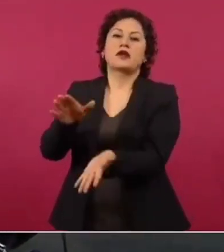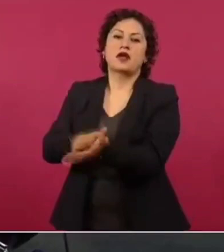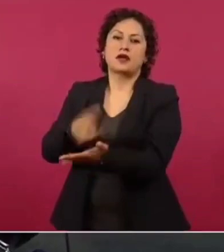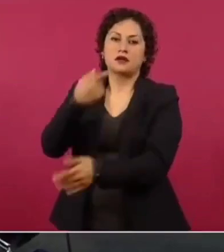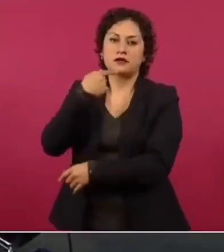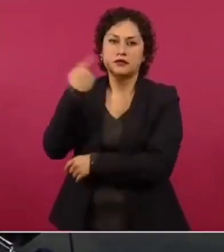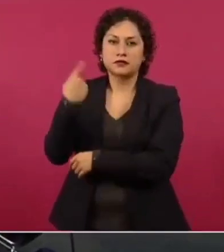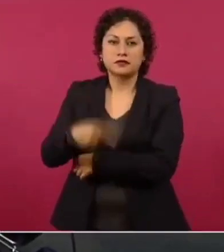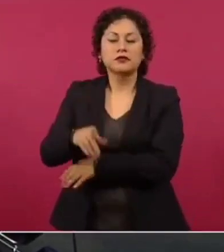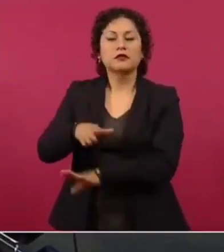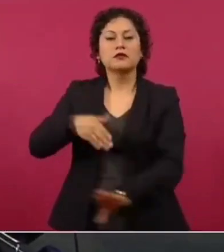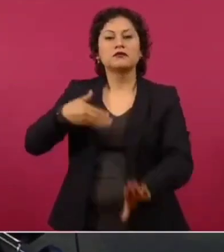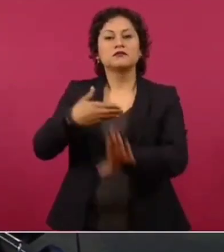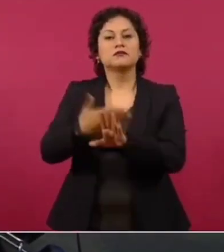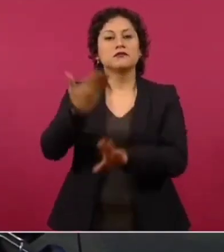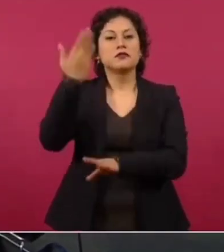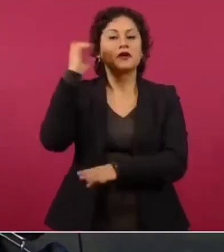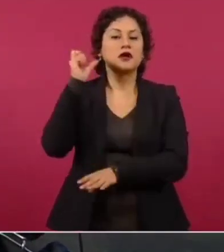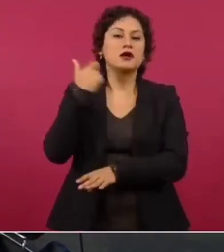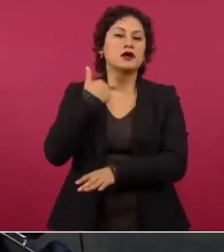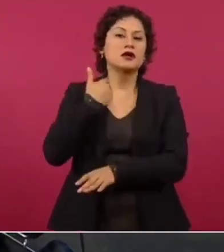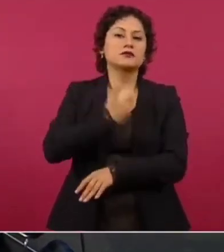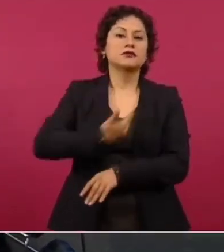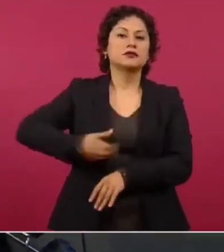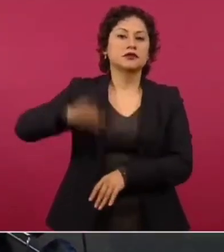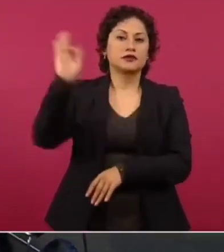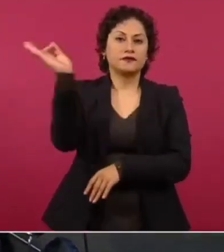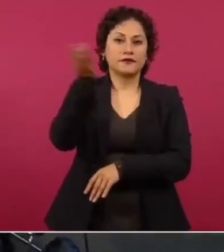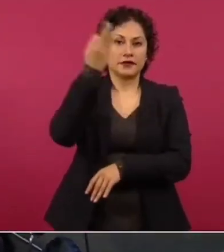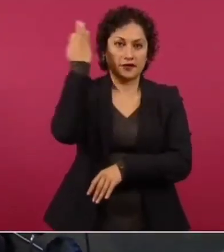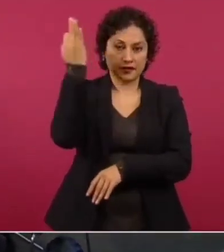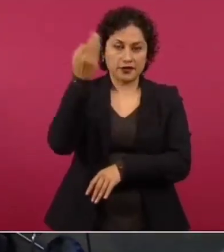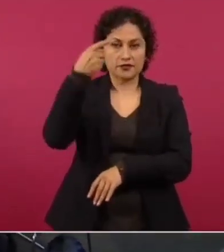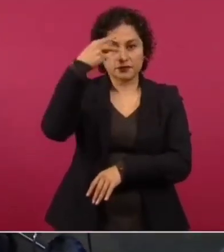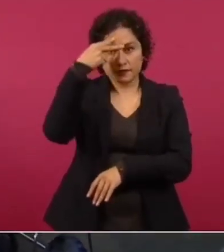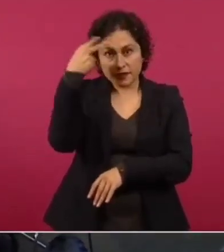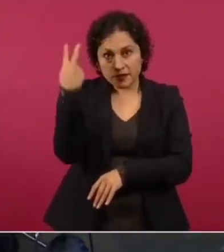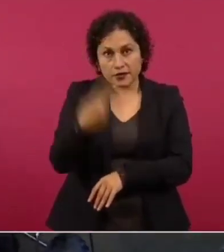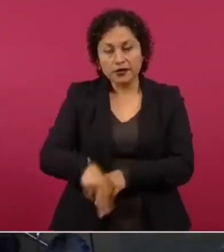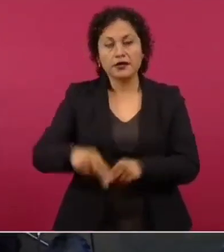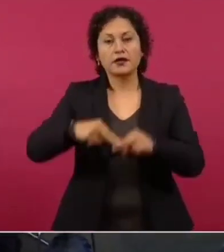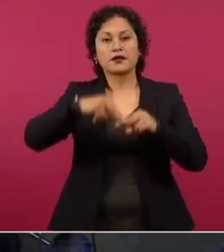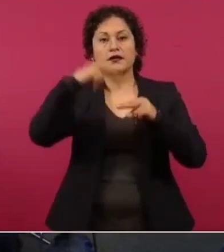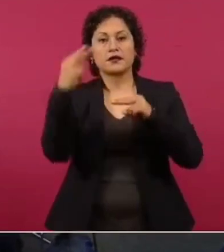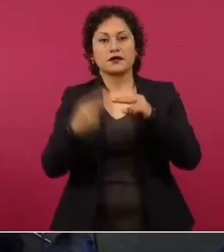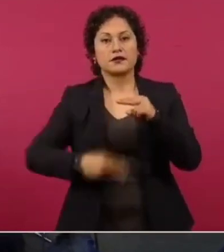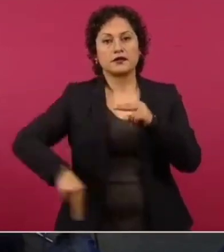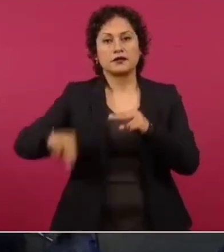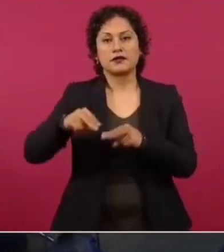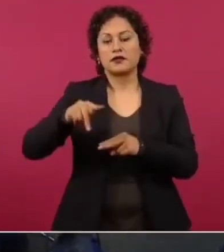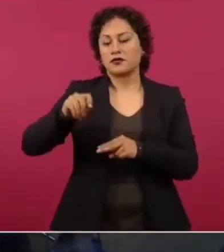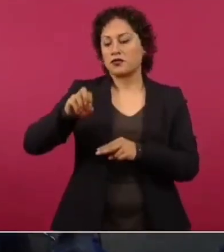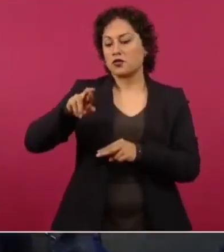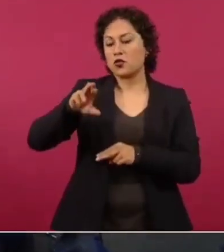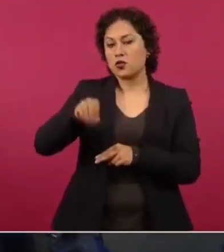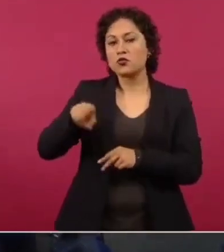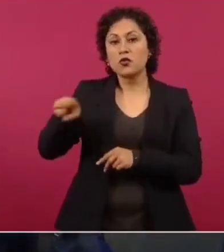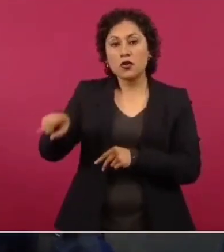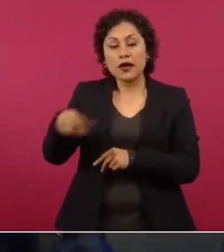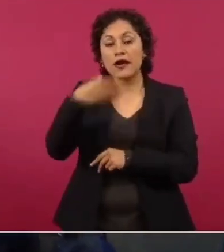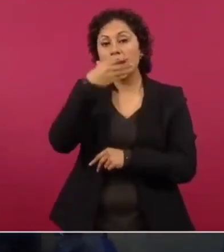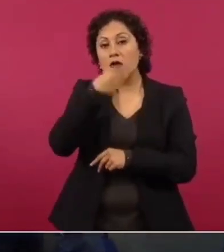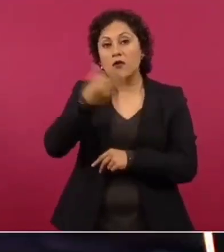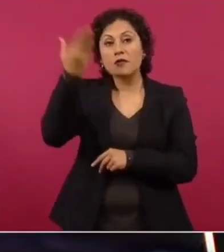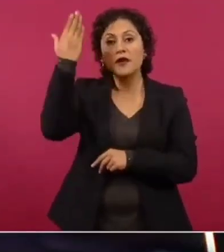fuera el presidente de la Federación Mexicana de Natación, Kirill Todorov. Él está